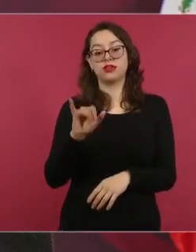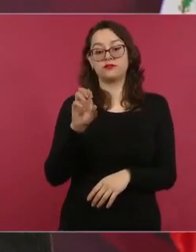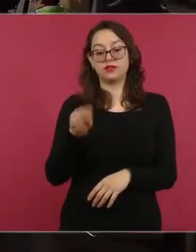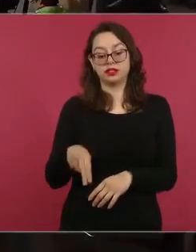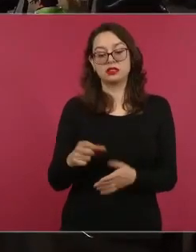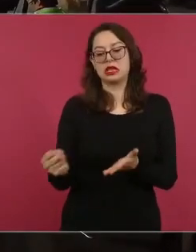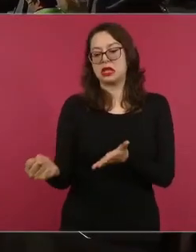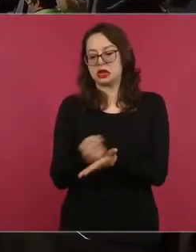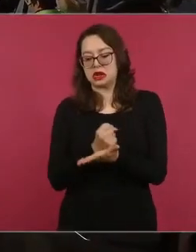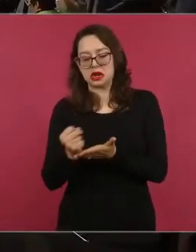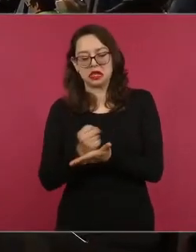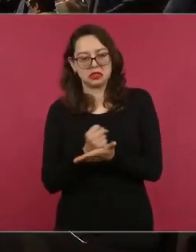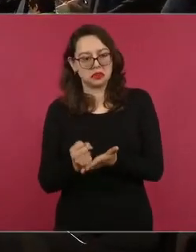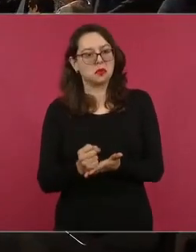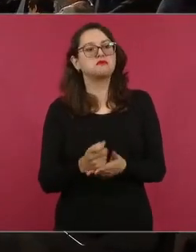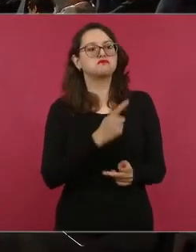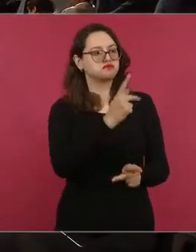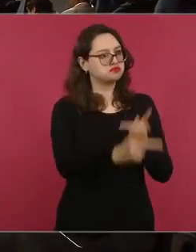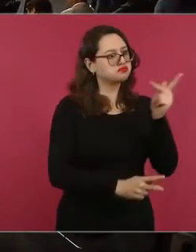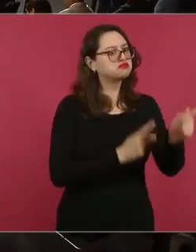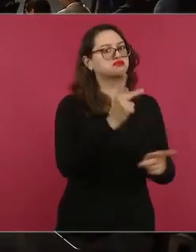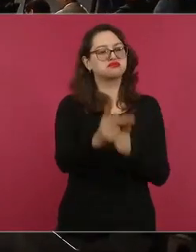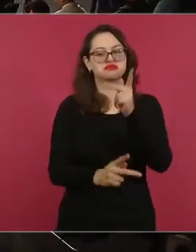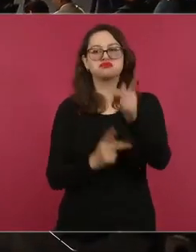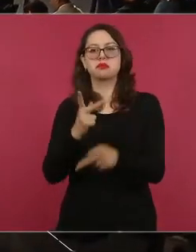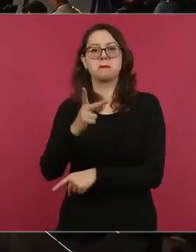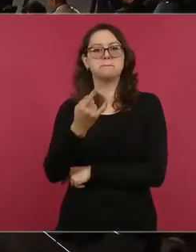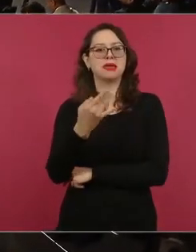para pequeñas y medianas empresas.